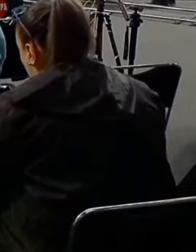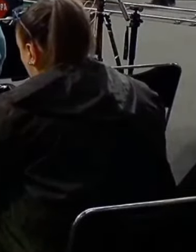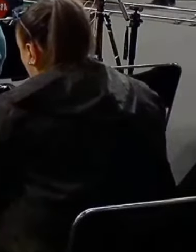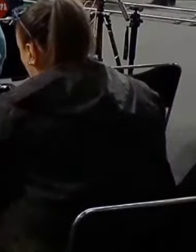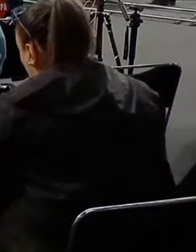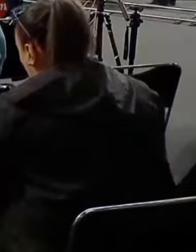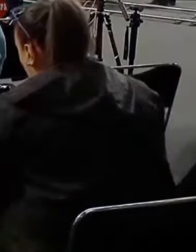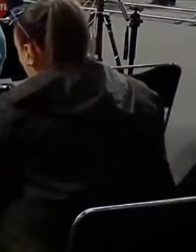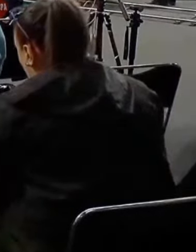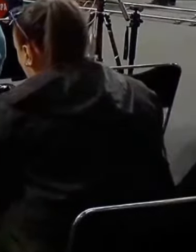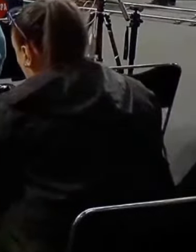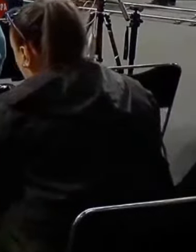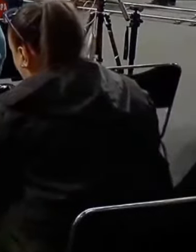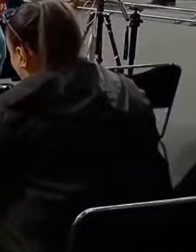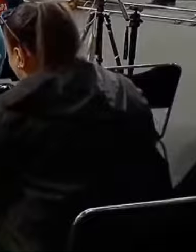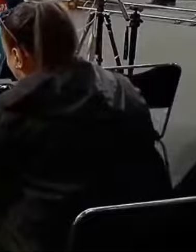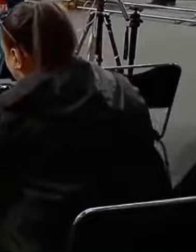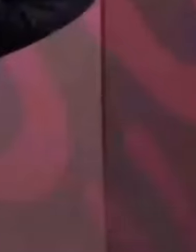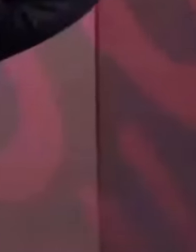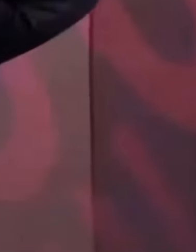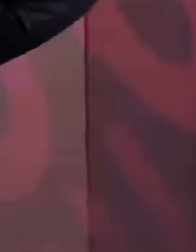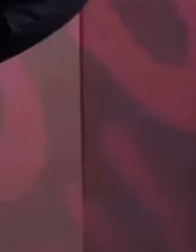CIDE. Y la UNAM,